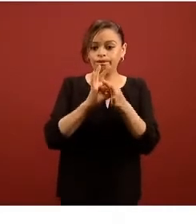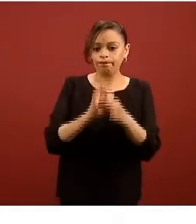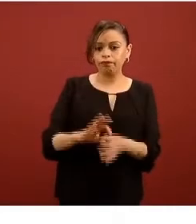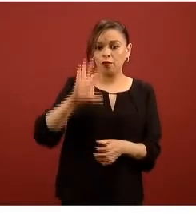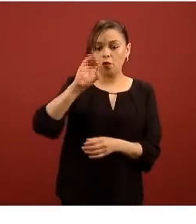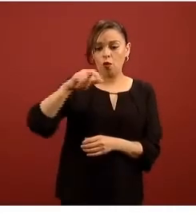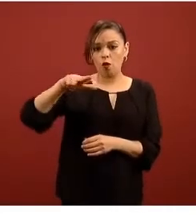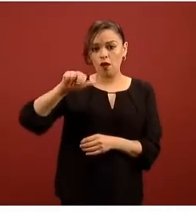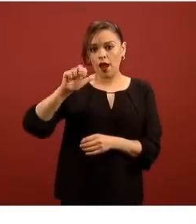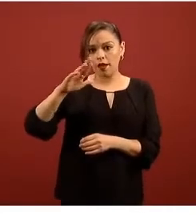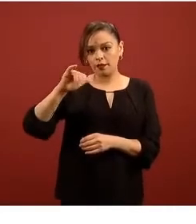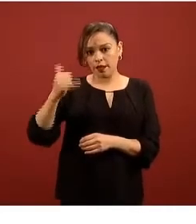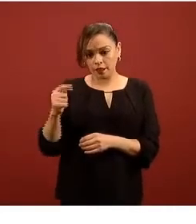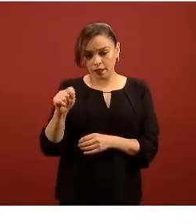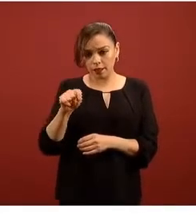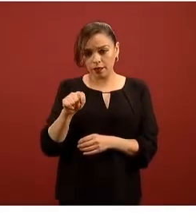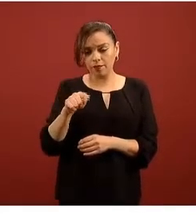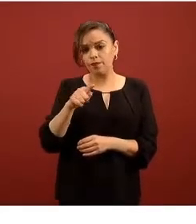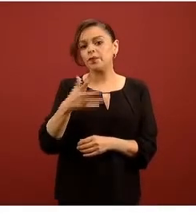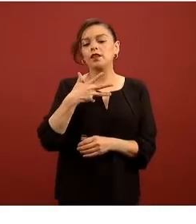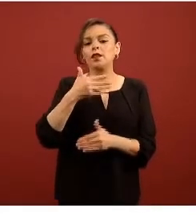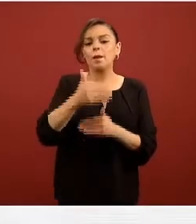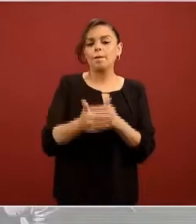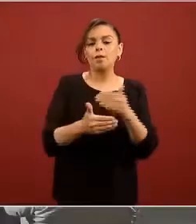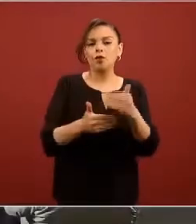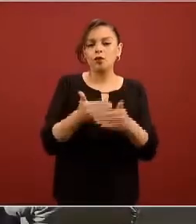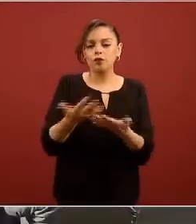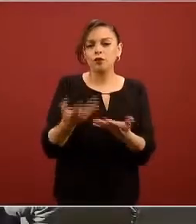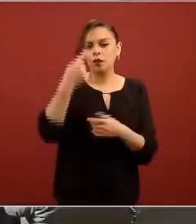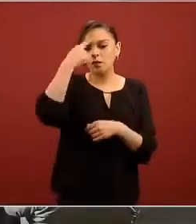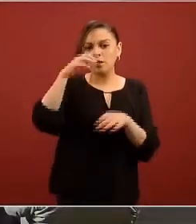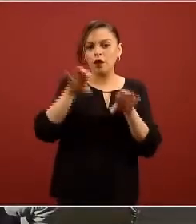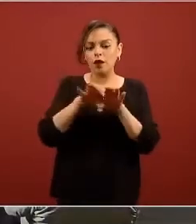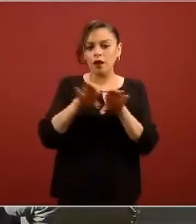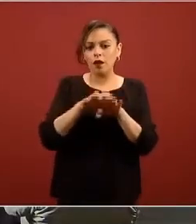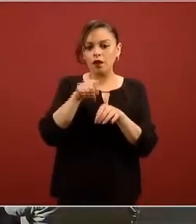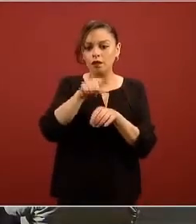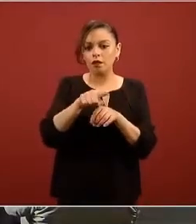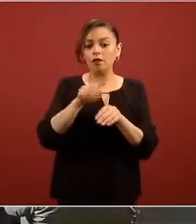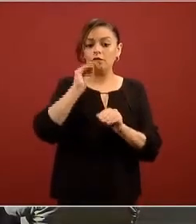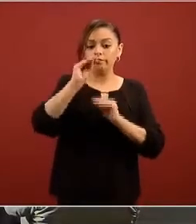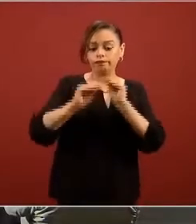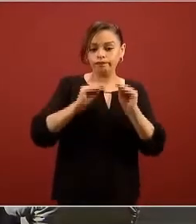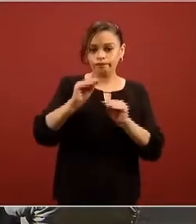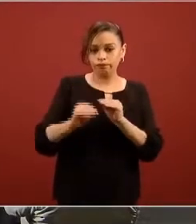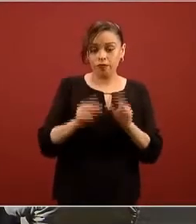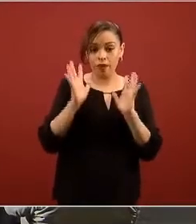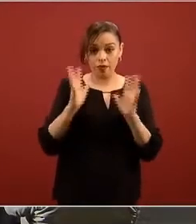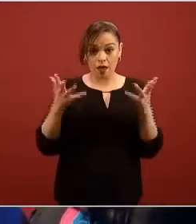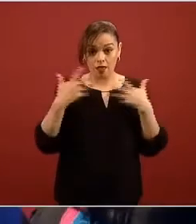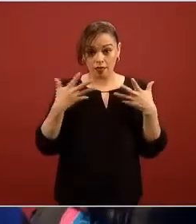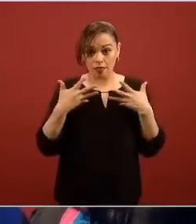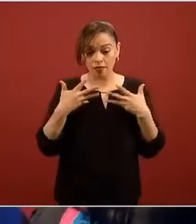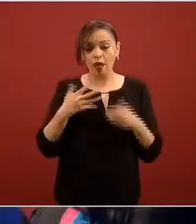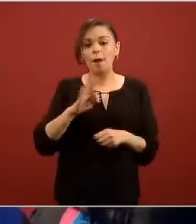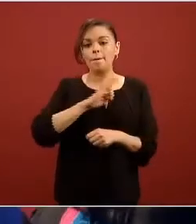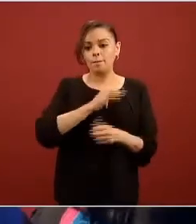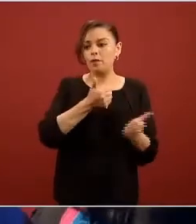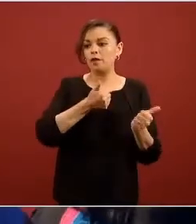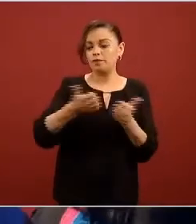coordinando ya el proceso de instalación una vez que estos equipos estén ensamblados para